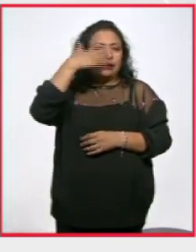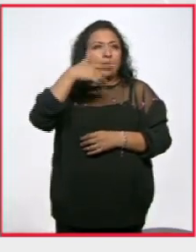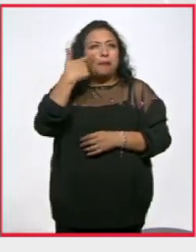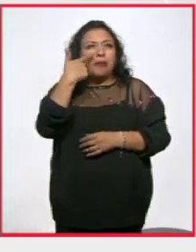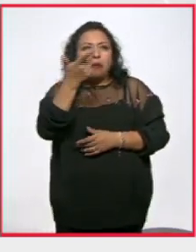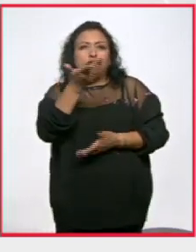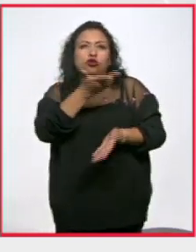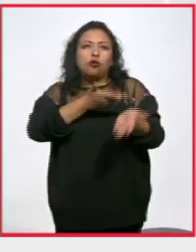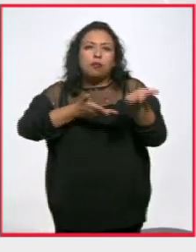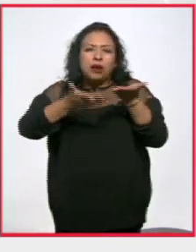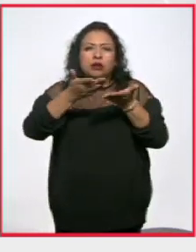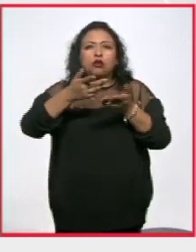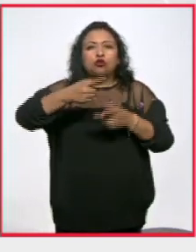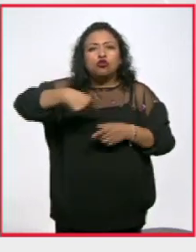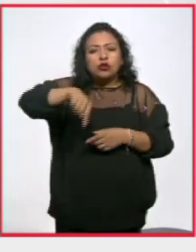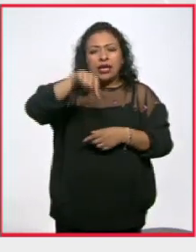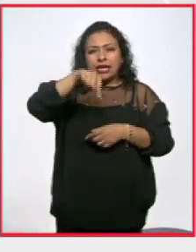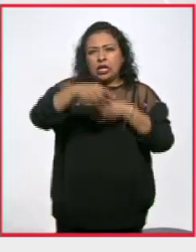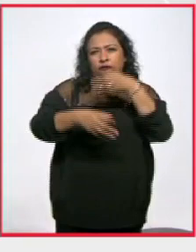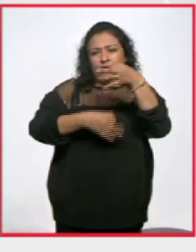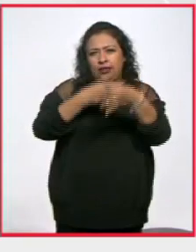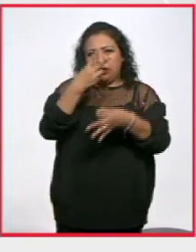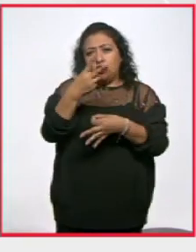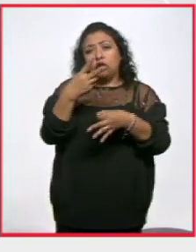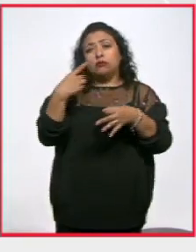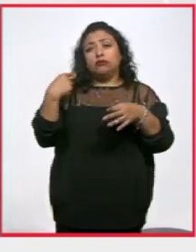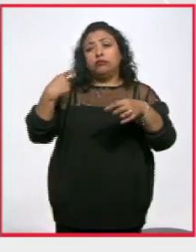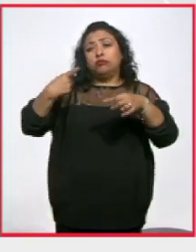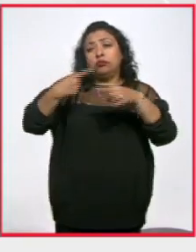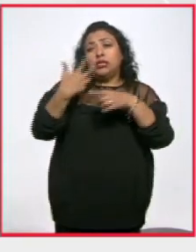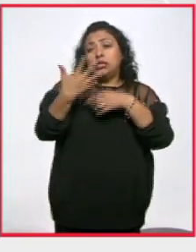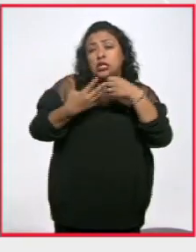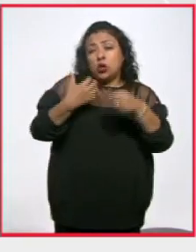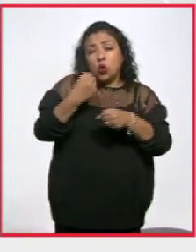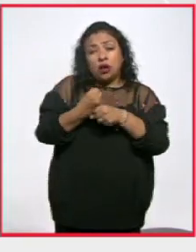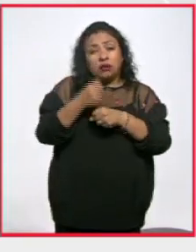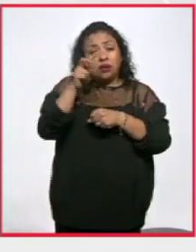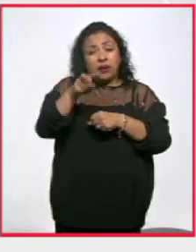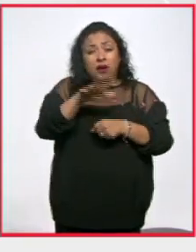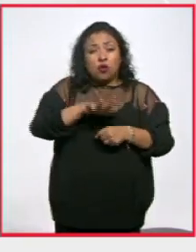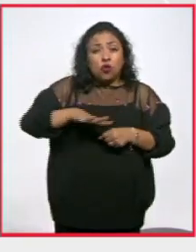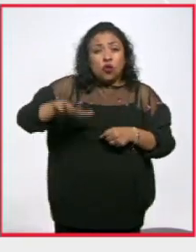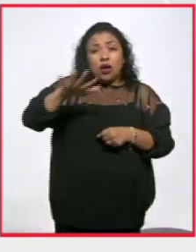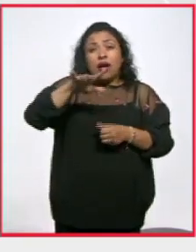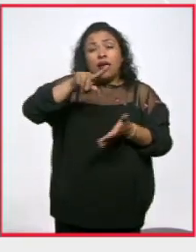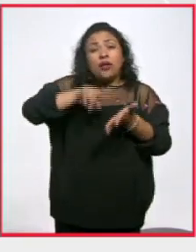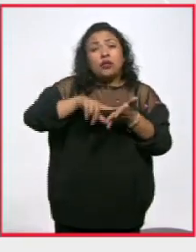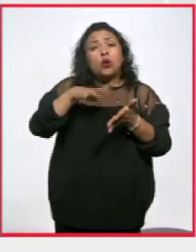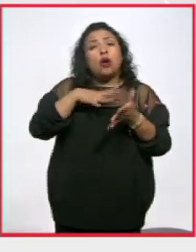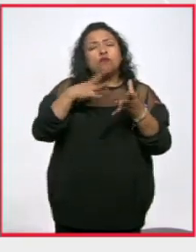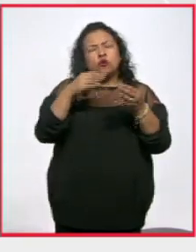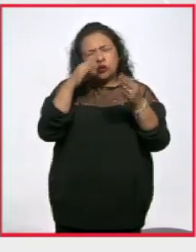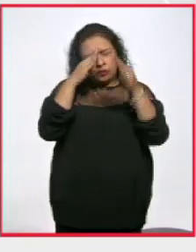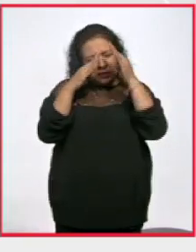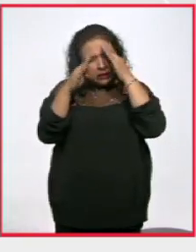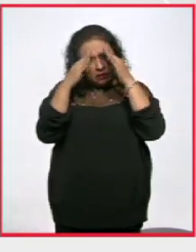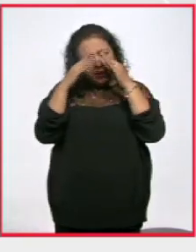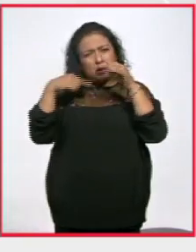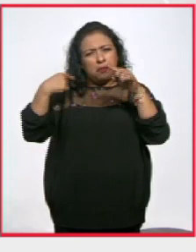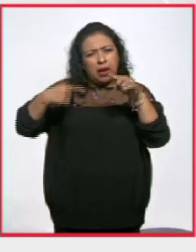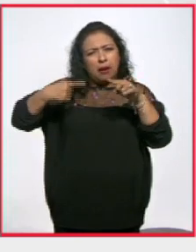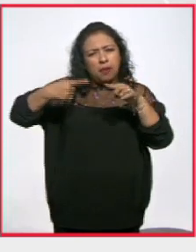lo hemos compartido con ustedes aquí en Noticias 22, a lo largo de estos cinco años ha sido el espacio desde donde se ha reflexionado